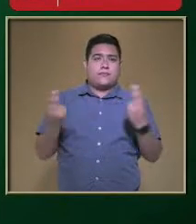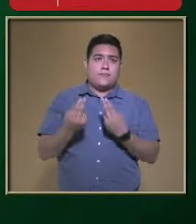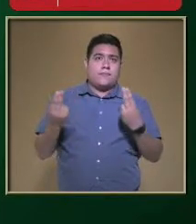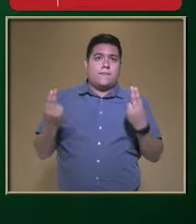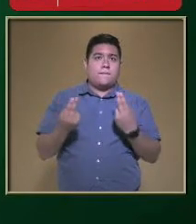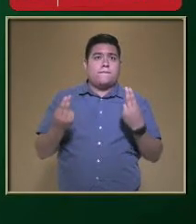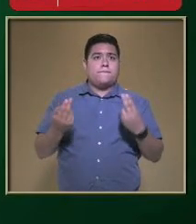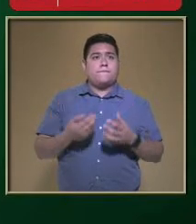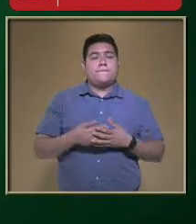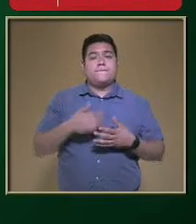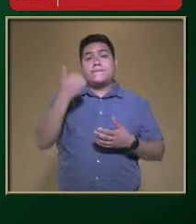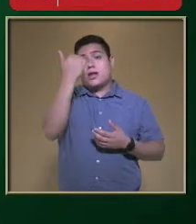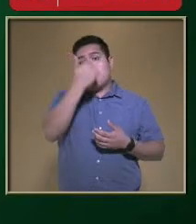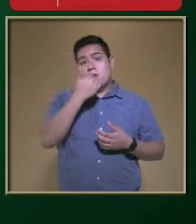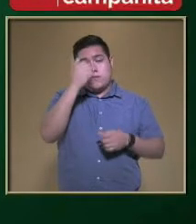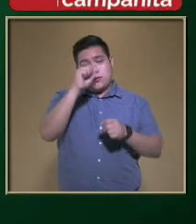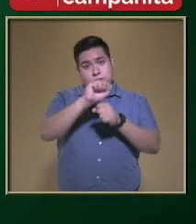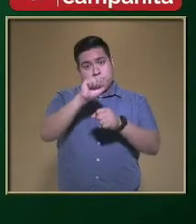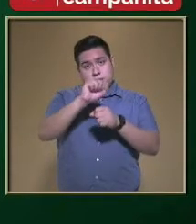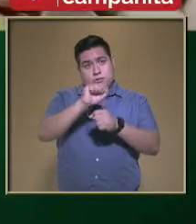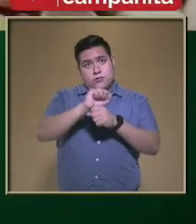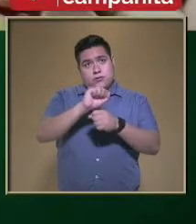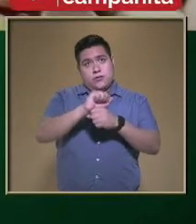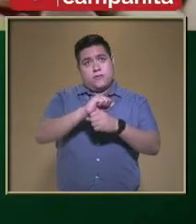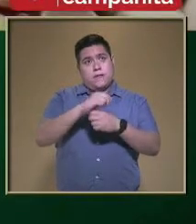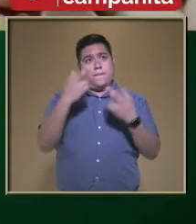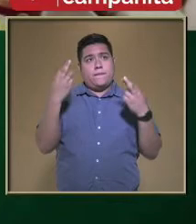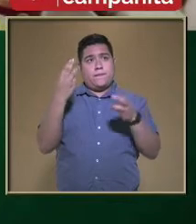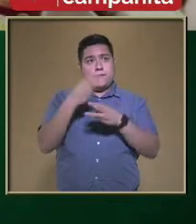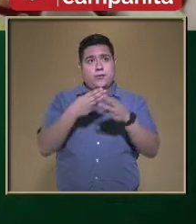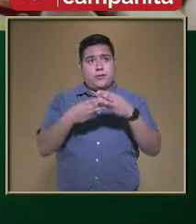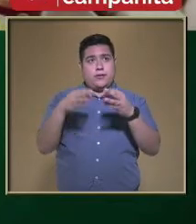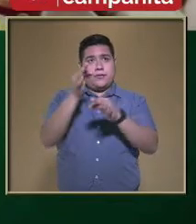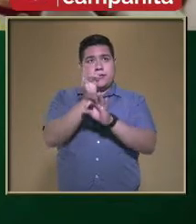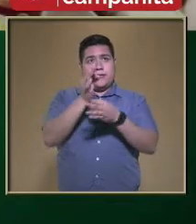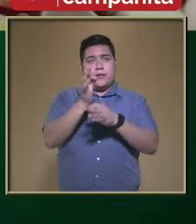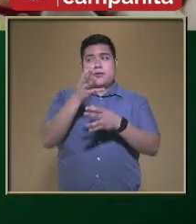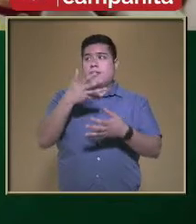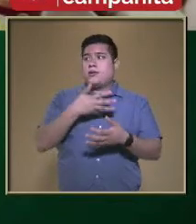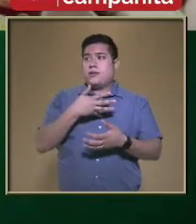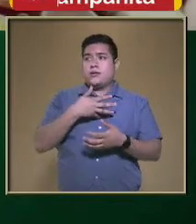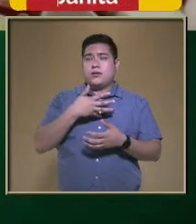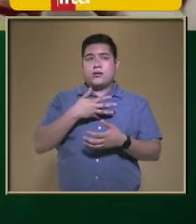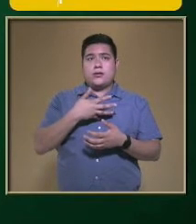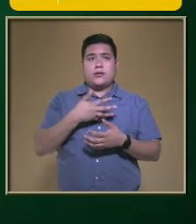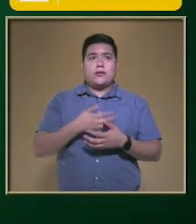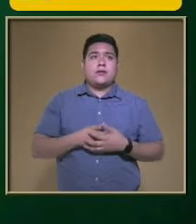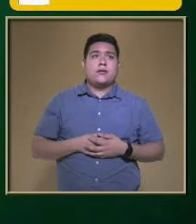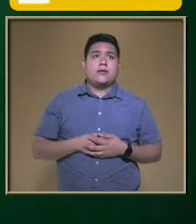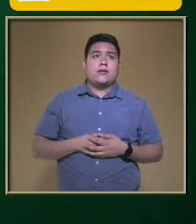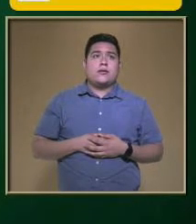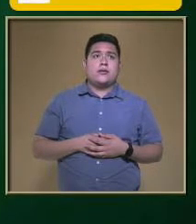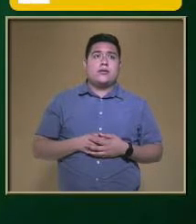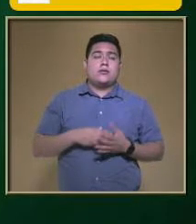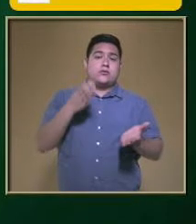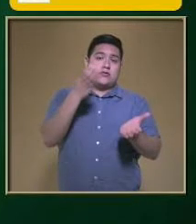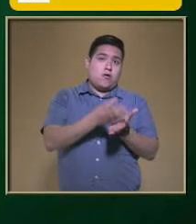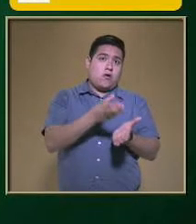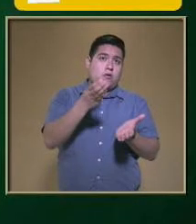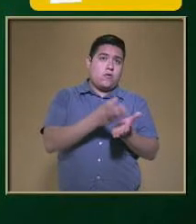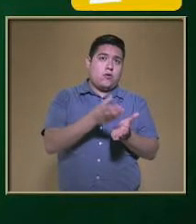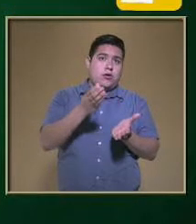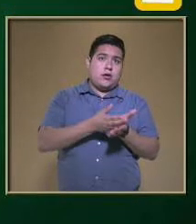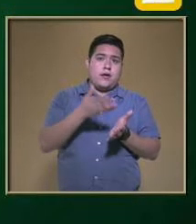nuestros alumnos De secundaria Biología Que tengan ahí Siempre su cuaderno De